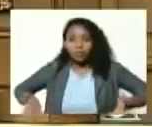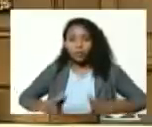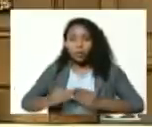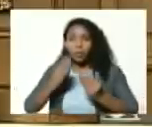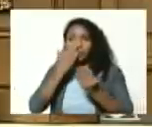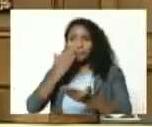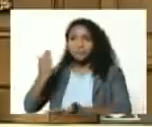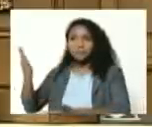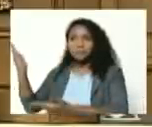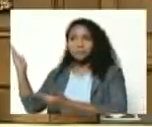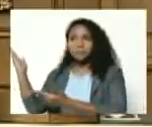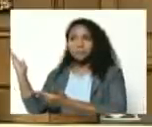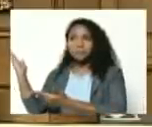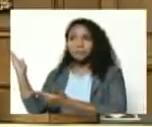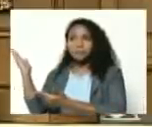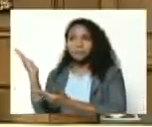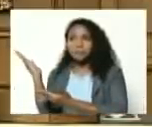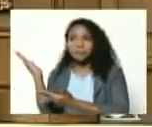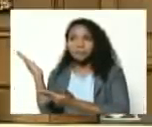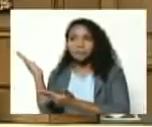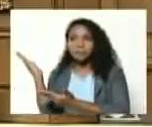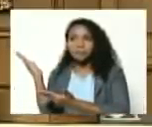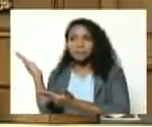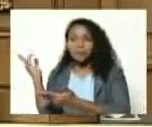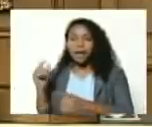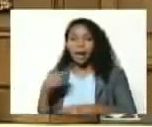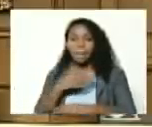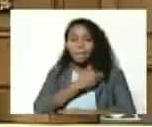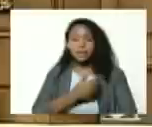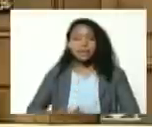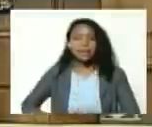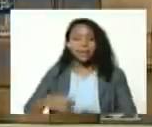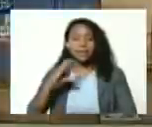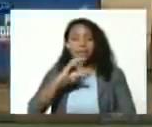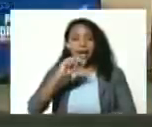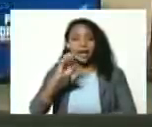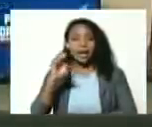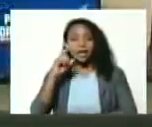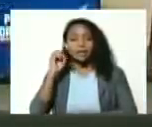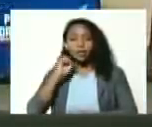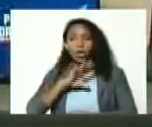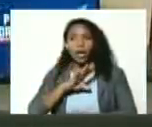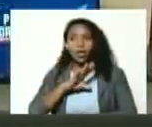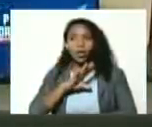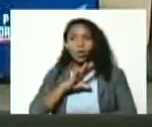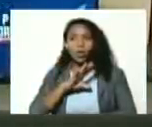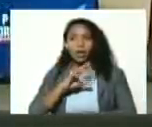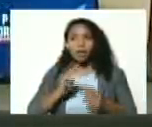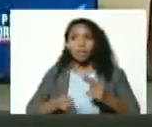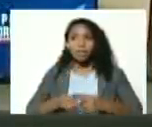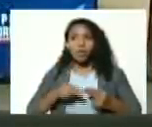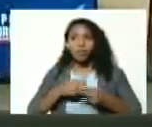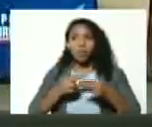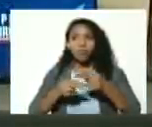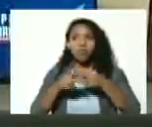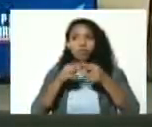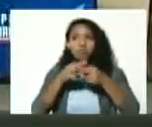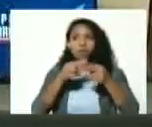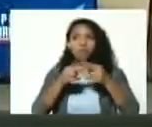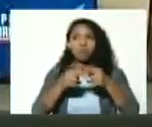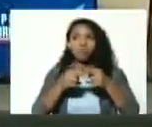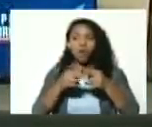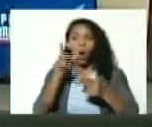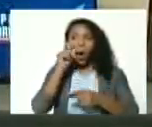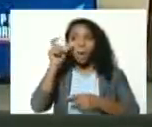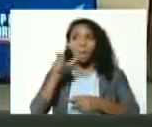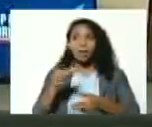respetuosa al presidente del consejo nacional electoral al historiador y constructor Pedro